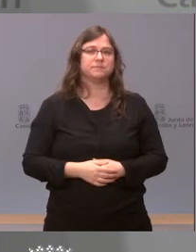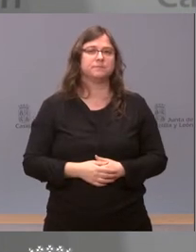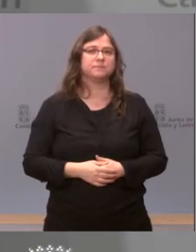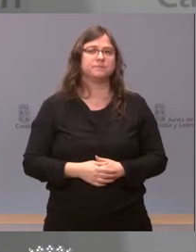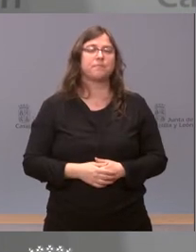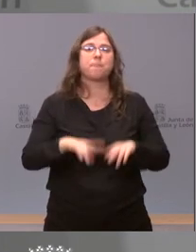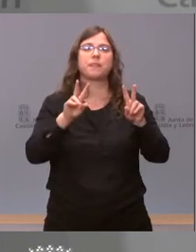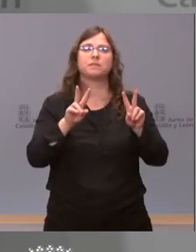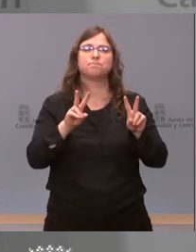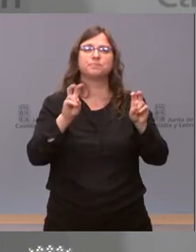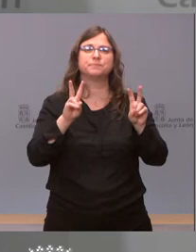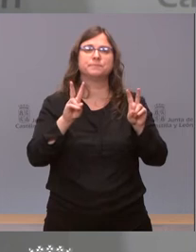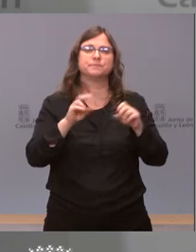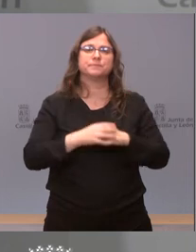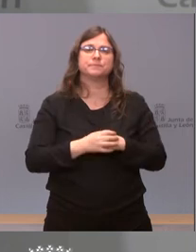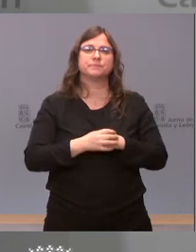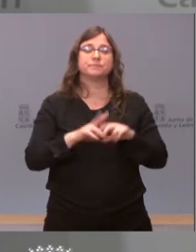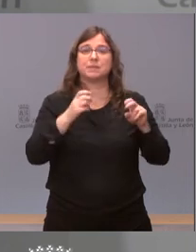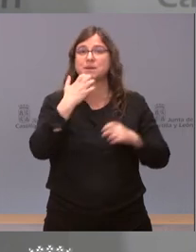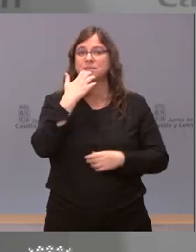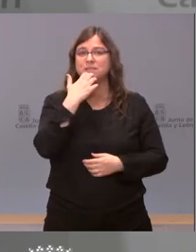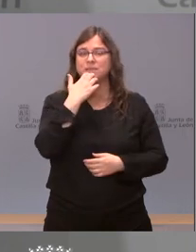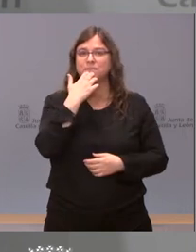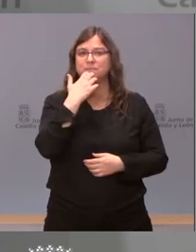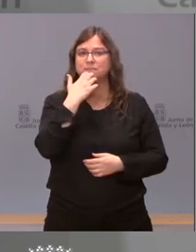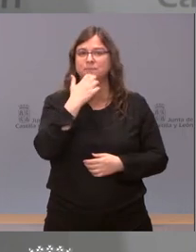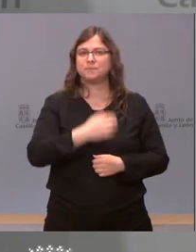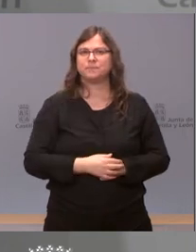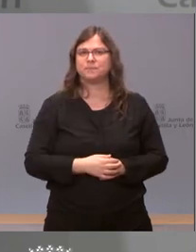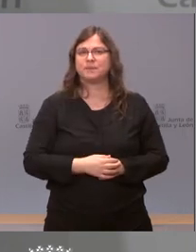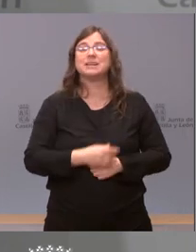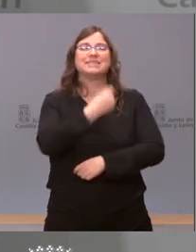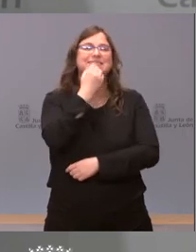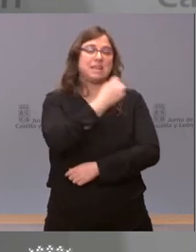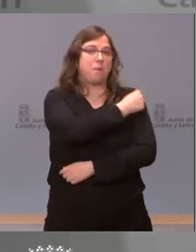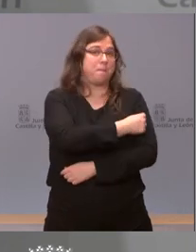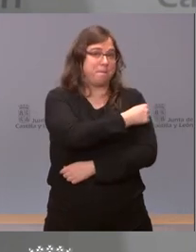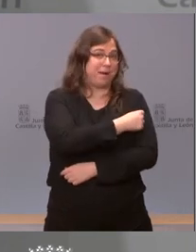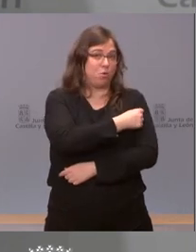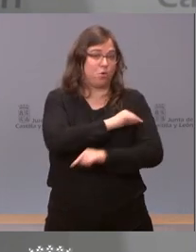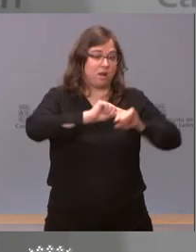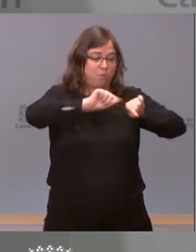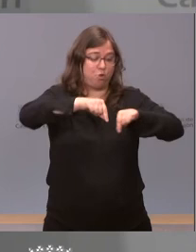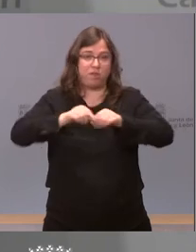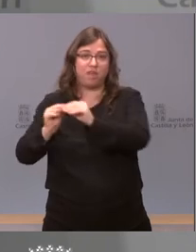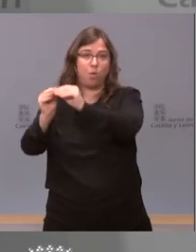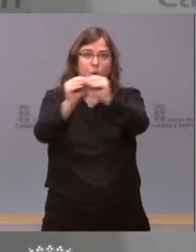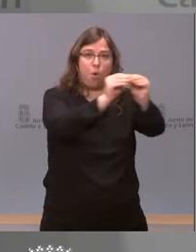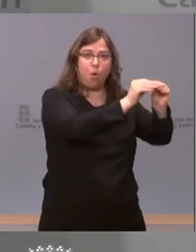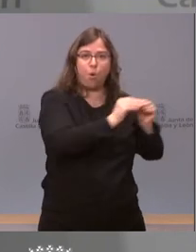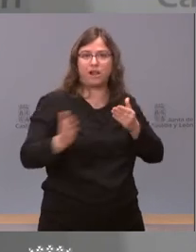sobre si se va a vacunar igual en todas las provincias claro esto es evidente